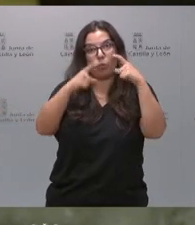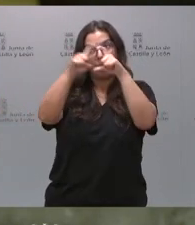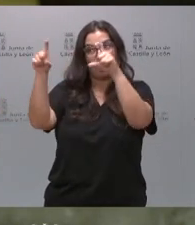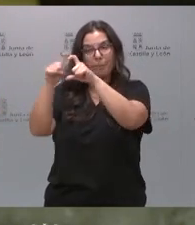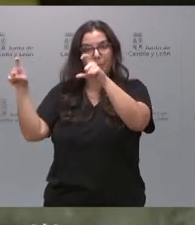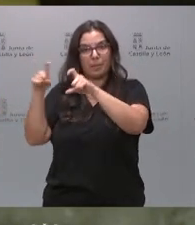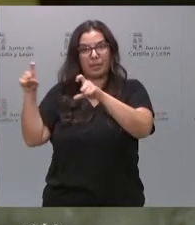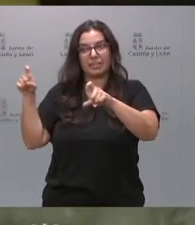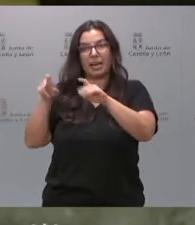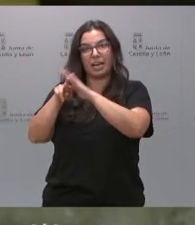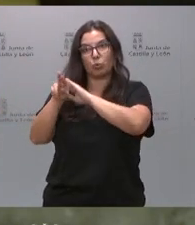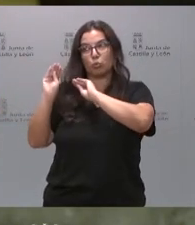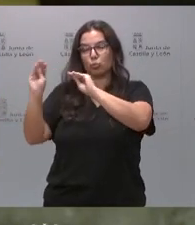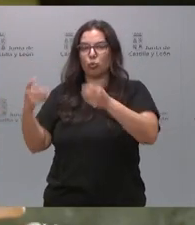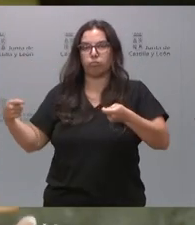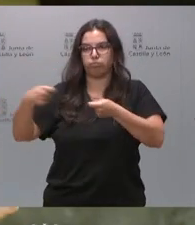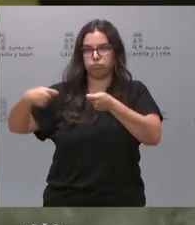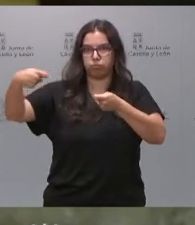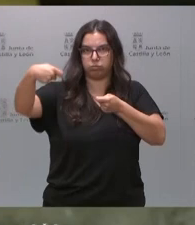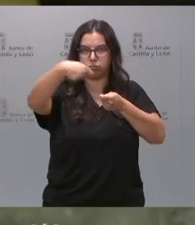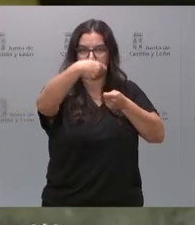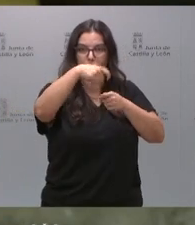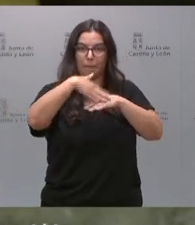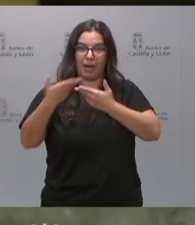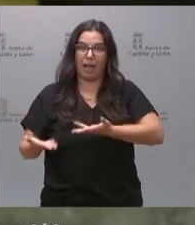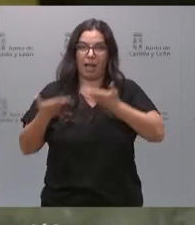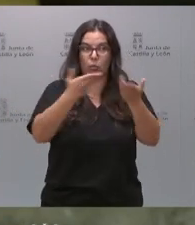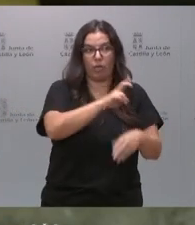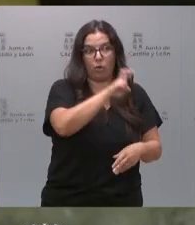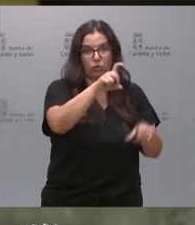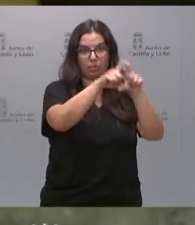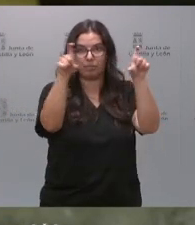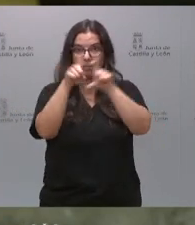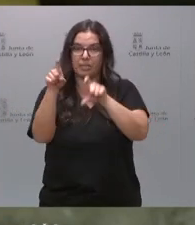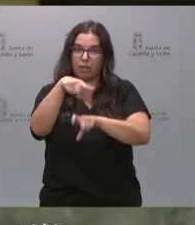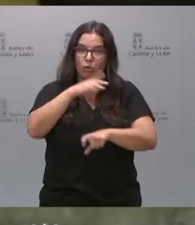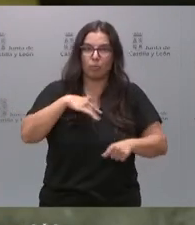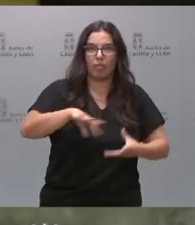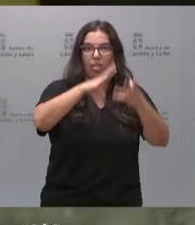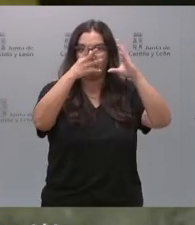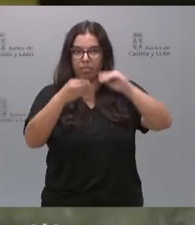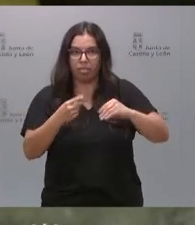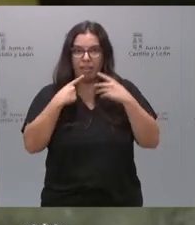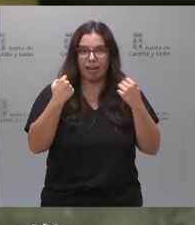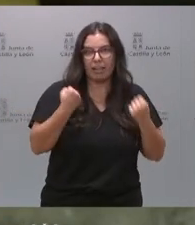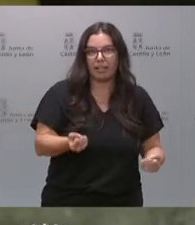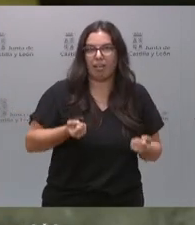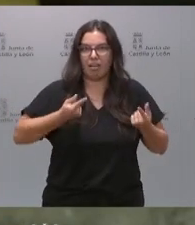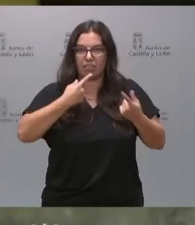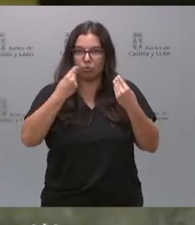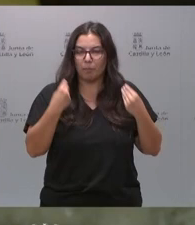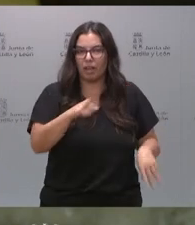pongan recursos para ayudar a otras empresas a apostar por la eficiencia energética y el